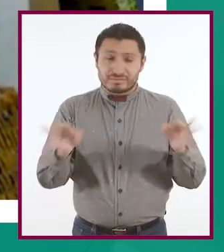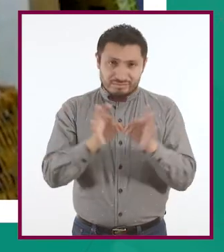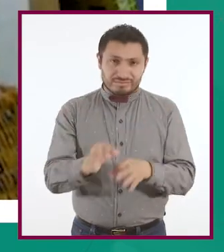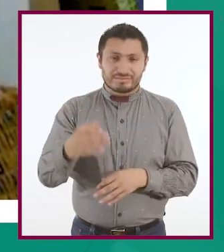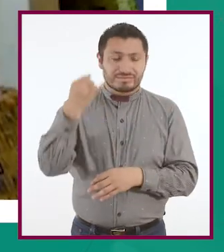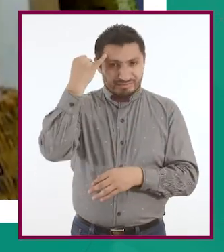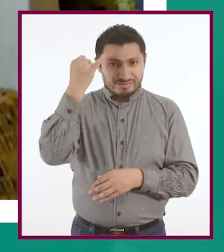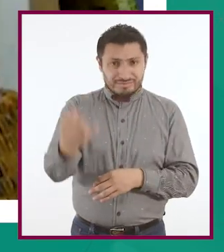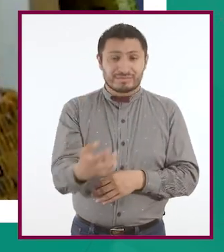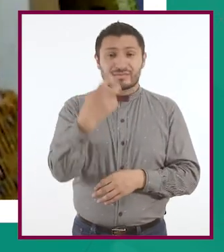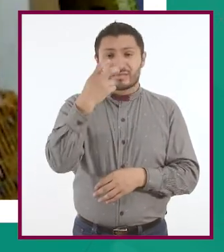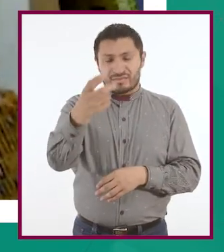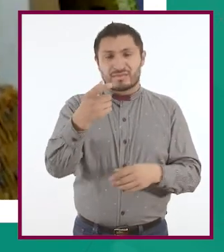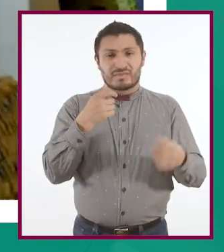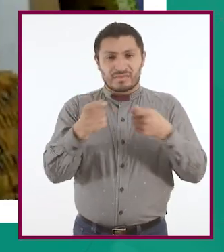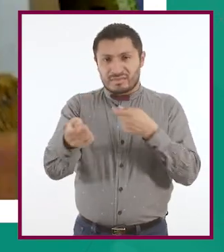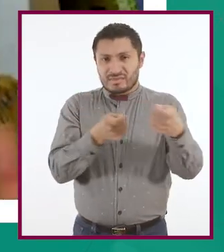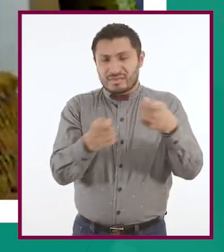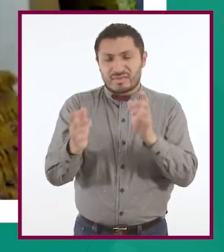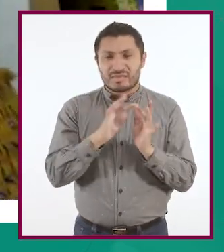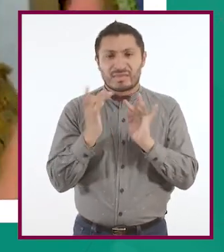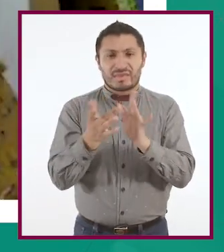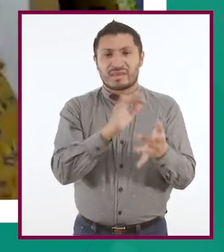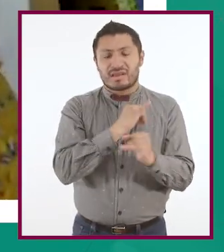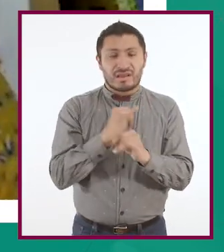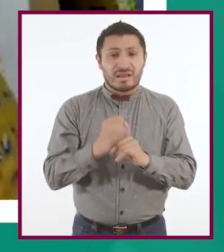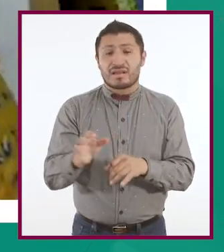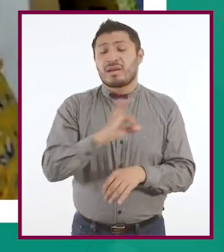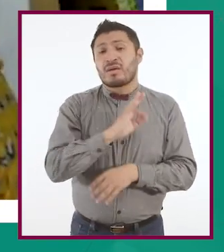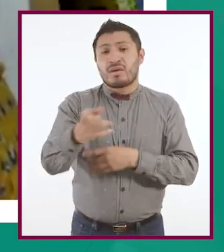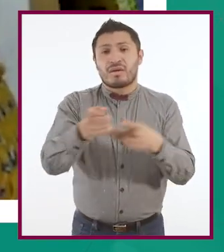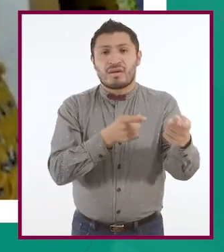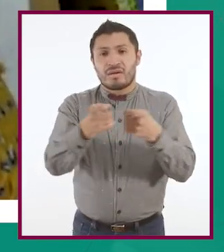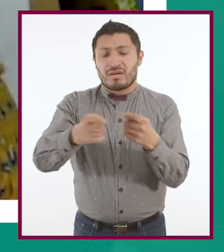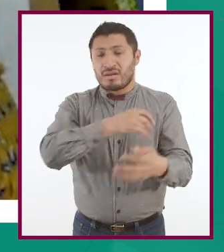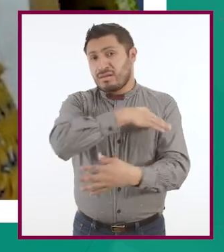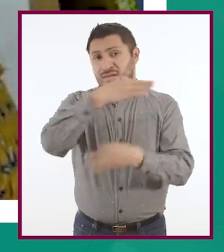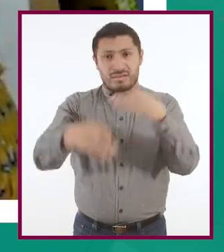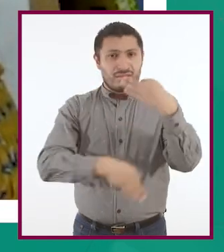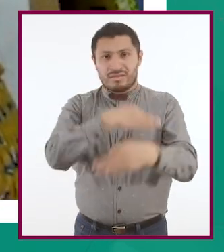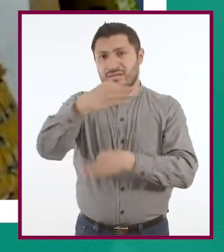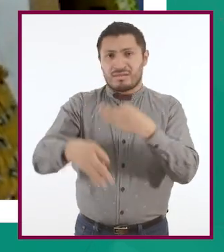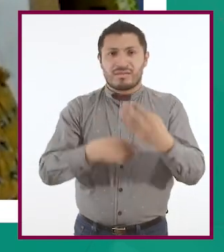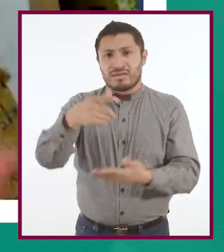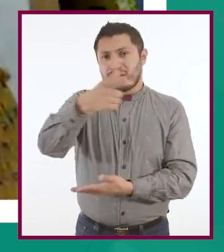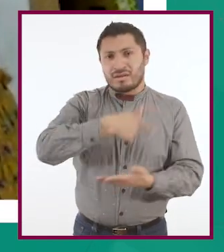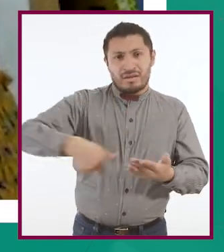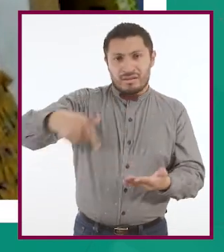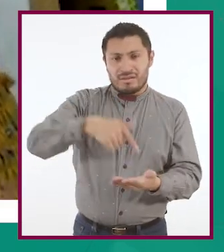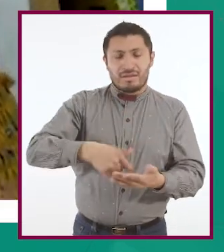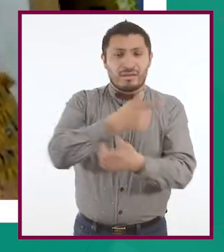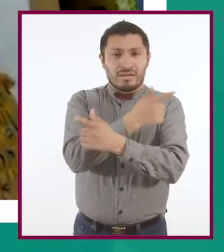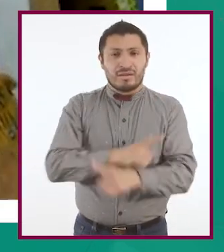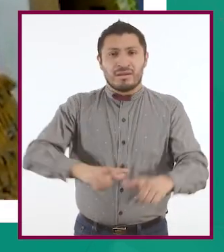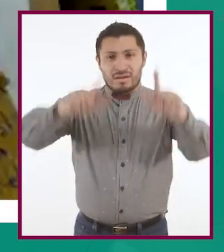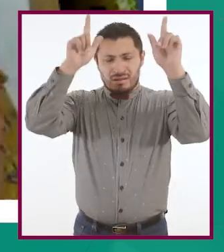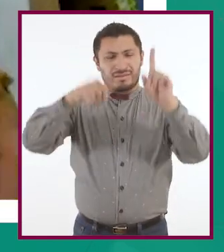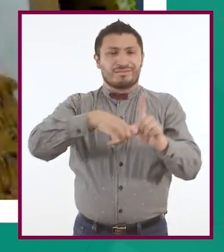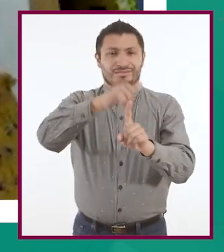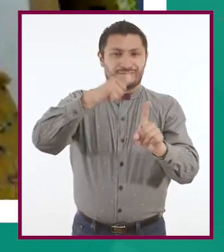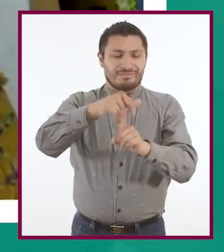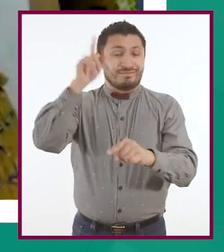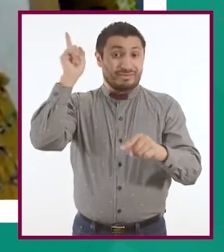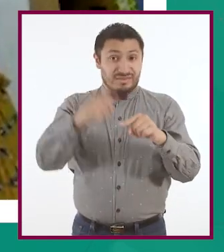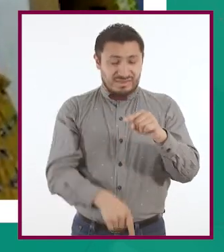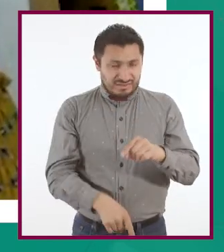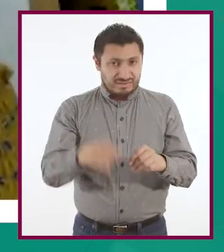que regularan las redes sociales y que pudieran controlarse todos esos espacios libres de bullying, en